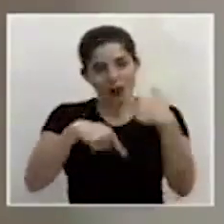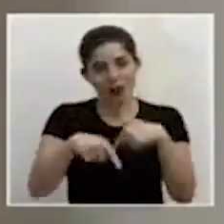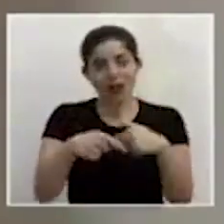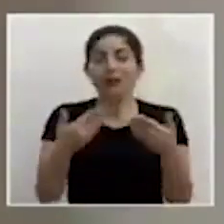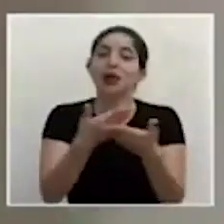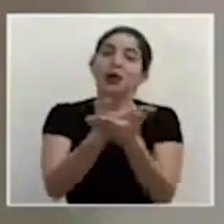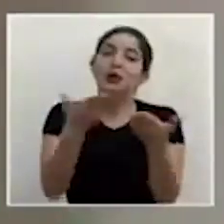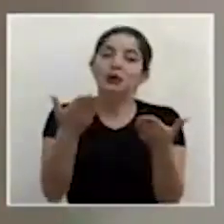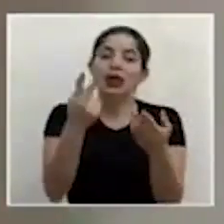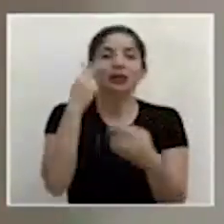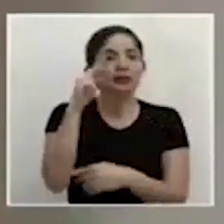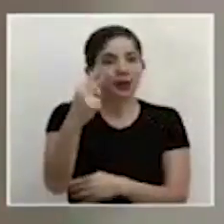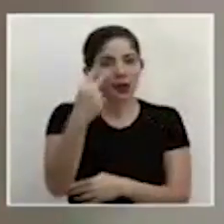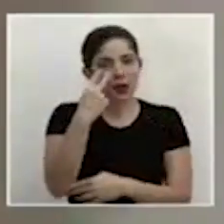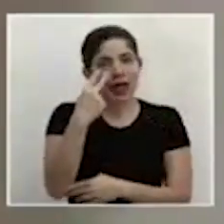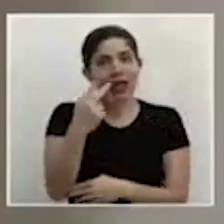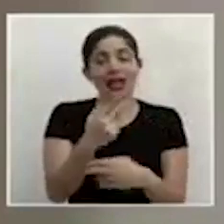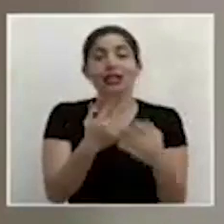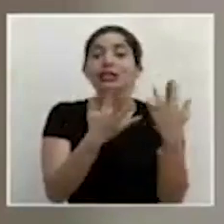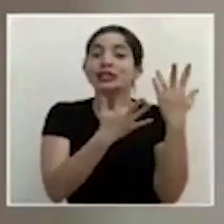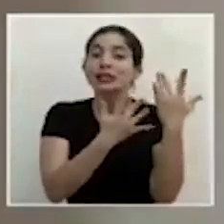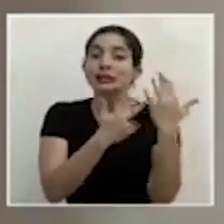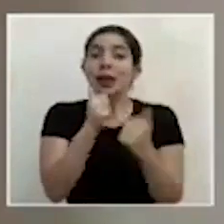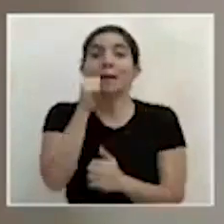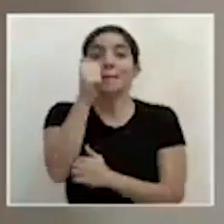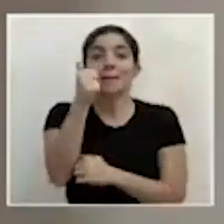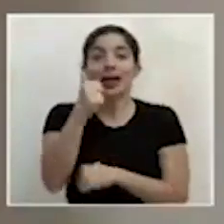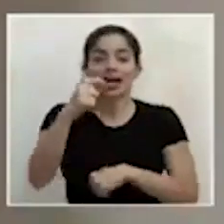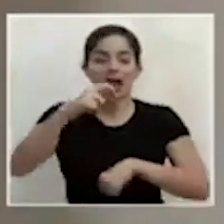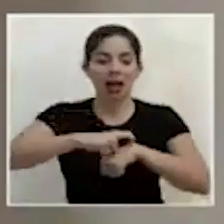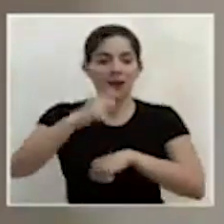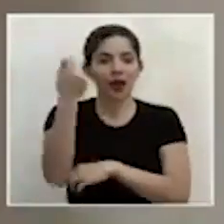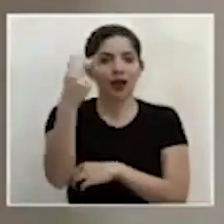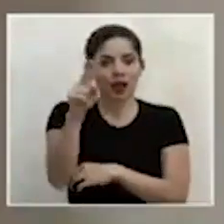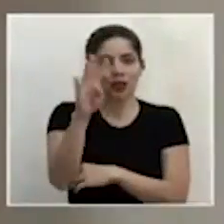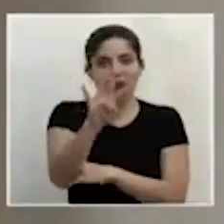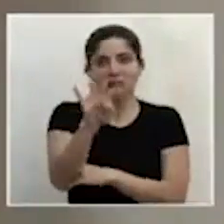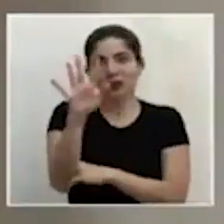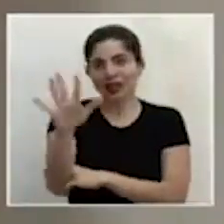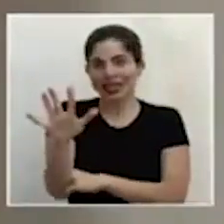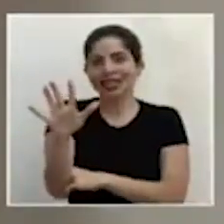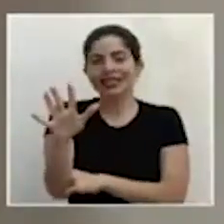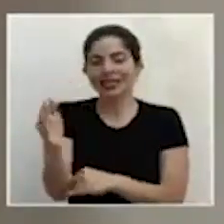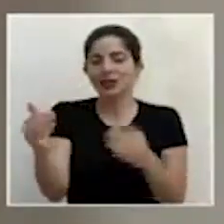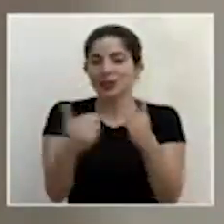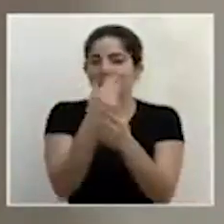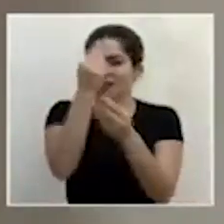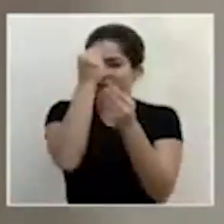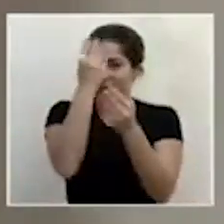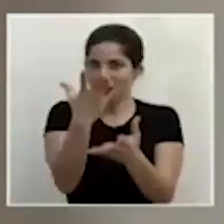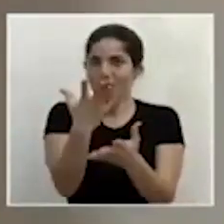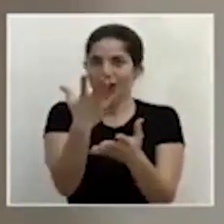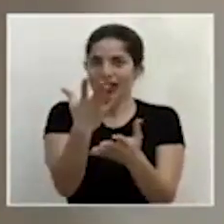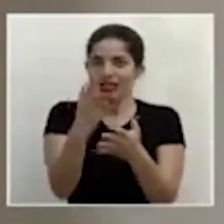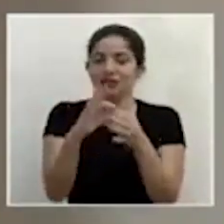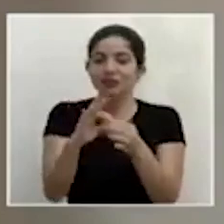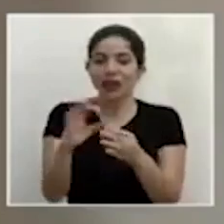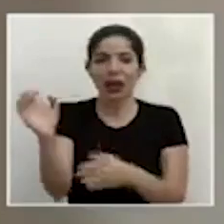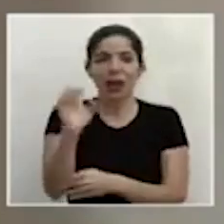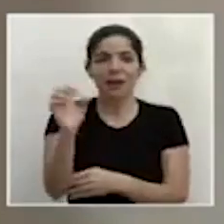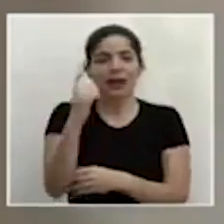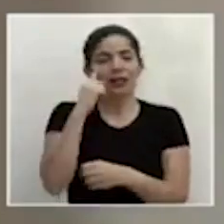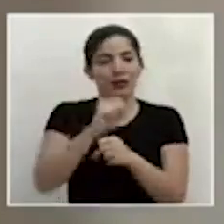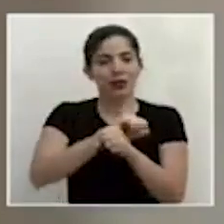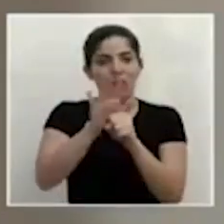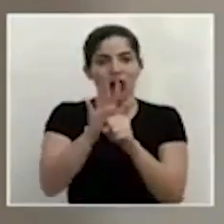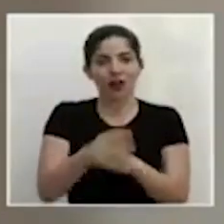a ustedes por sintonizar nos espera los esperamos mañana al ser las 12 y 45 con un nuevo reporte de la emergencia por